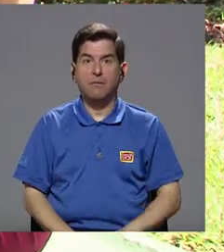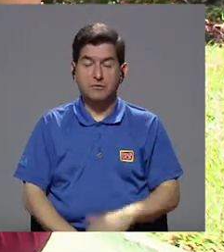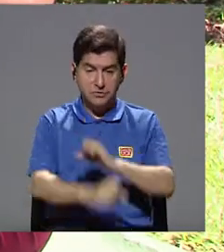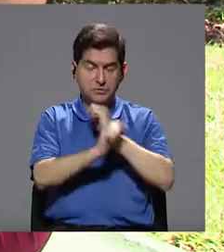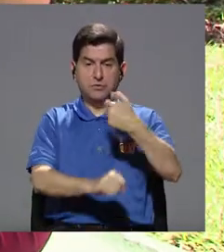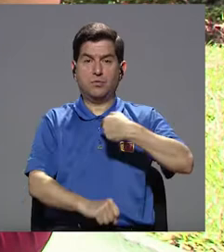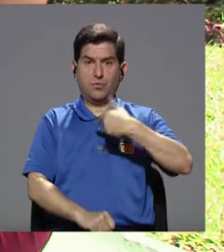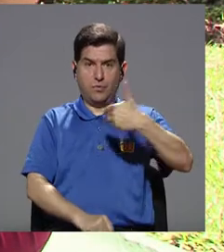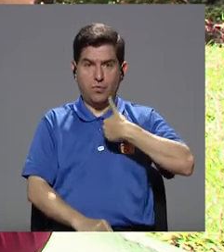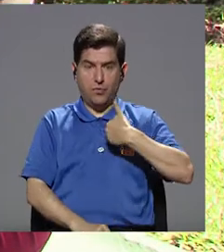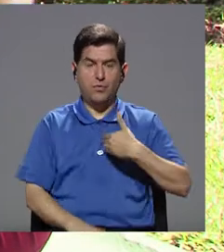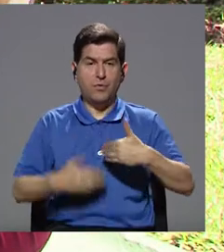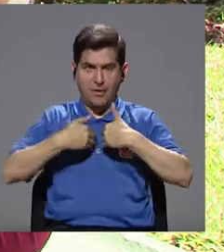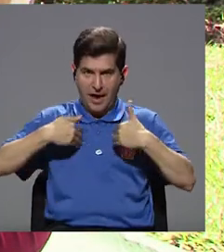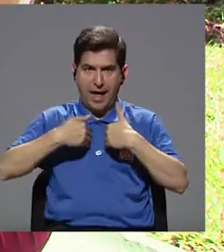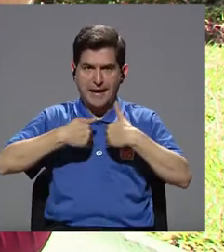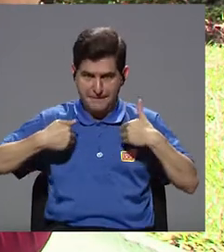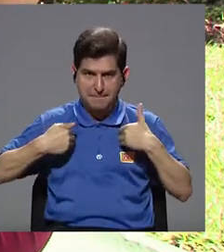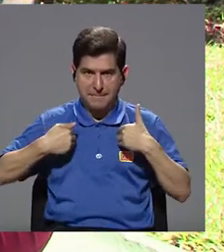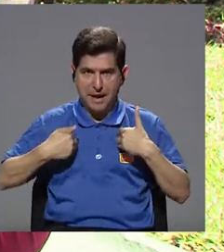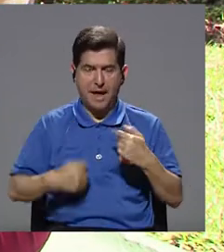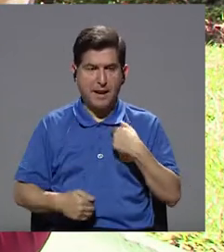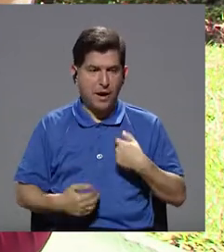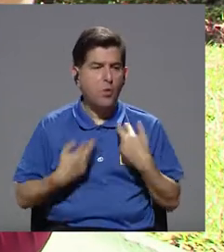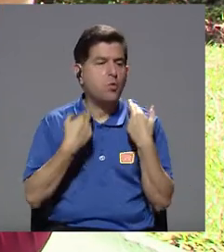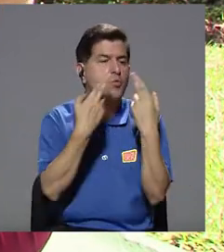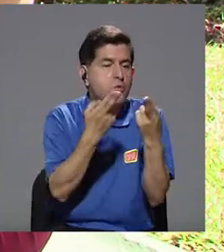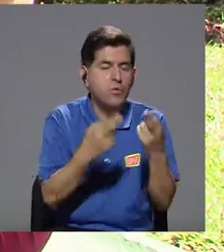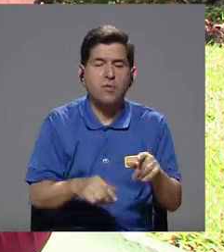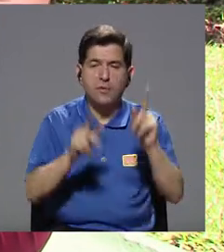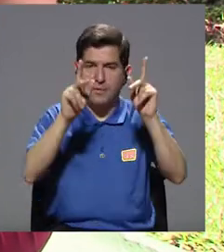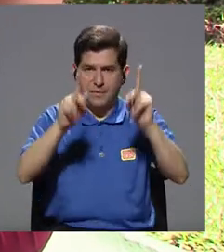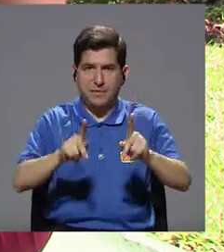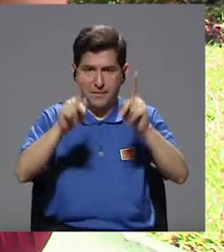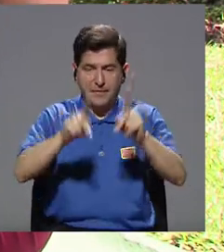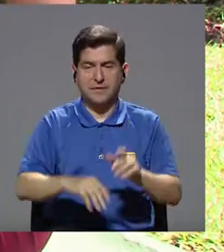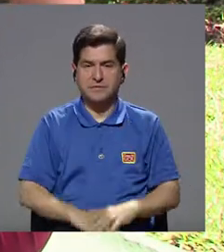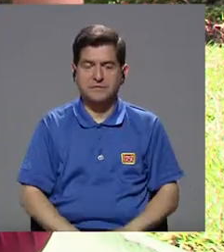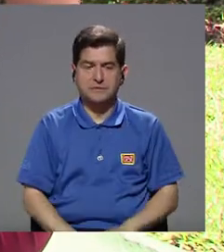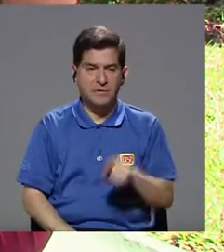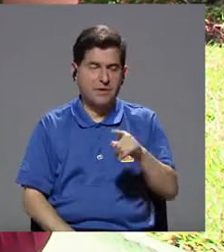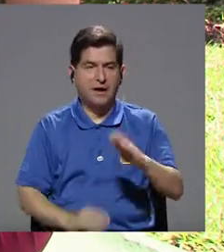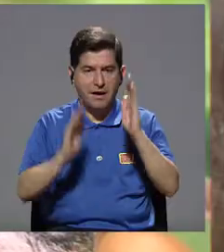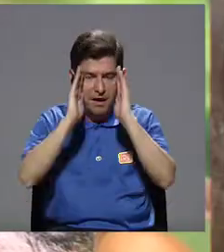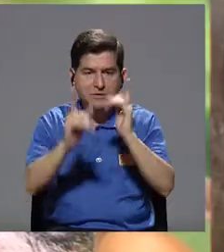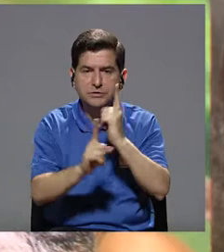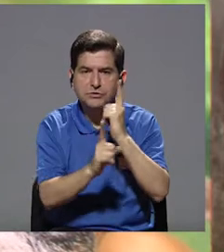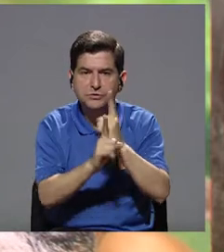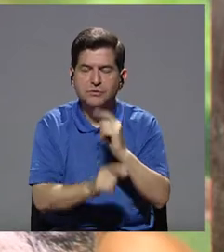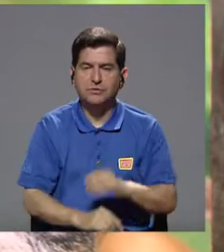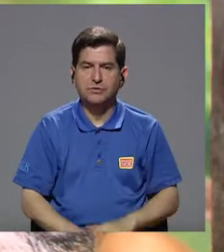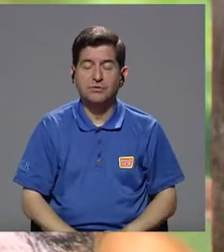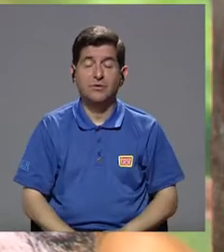asegurarse que ese animal, a quien uno se lo regala, vaya a tener un buen cuidado. Correcto, no solamente estamos